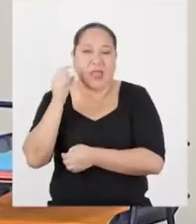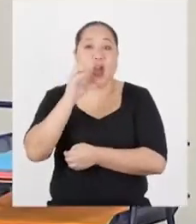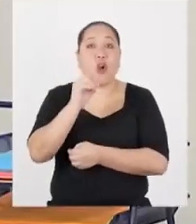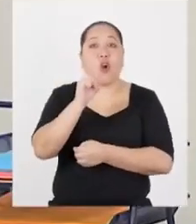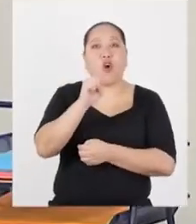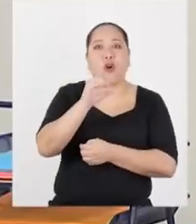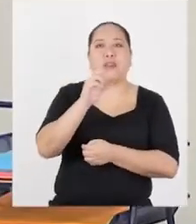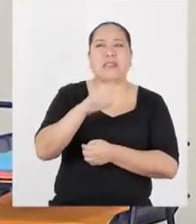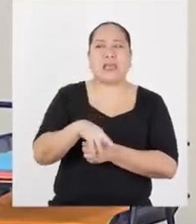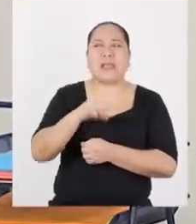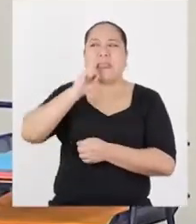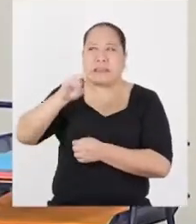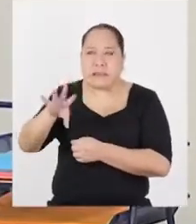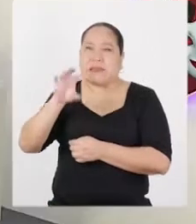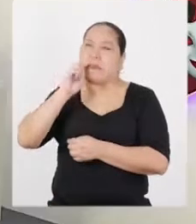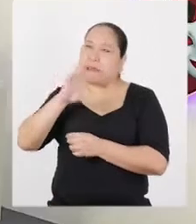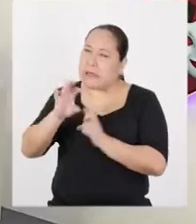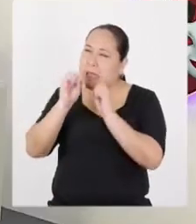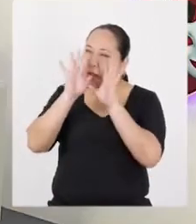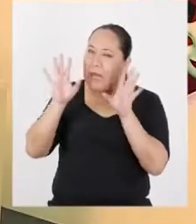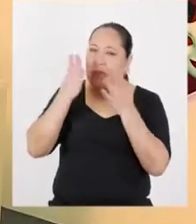tendrá que ser muy, pero muy convincente.